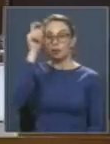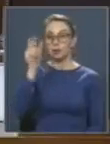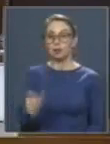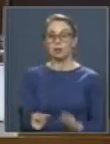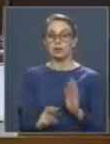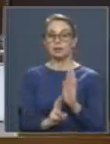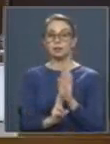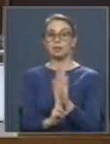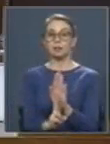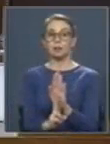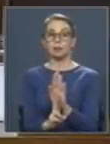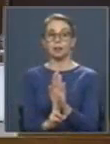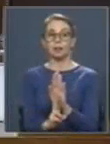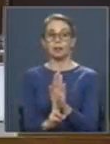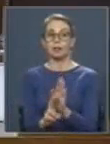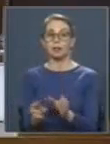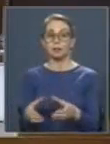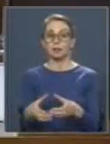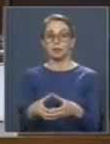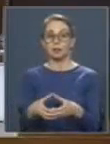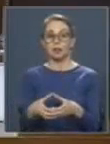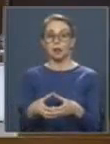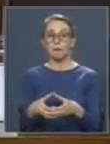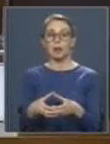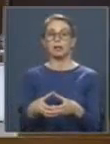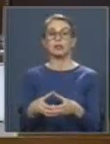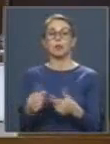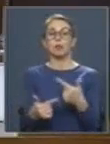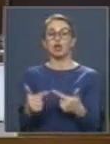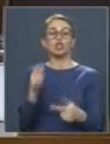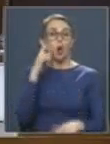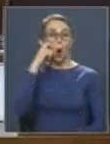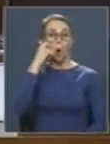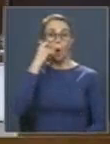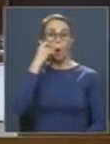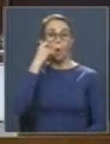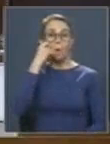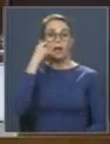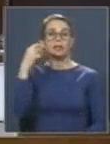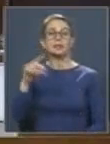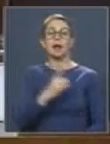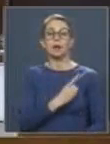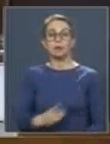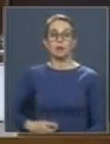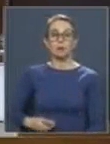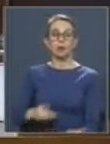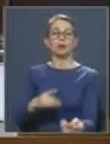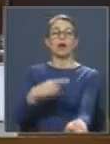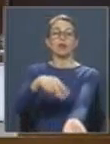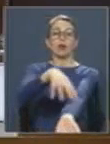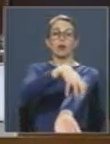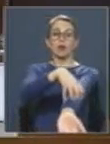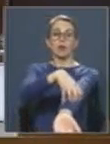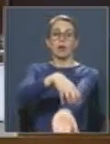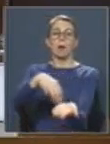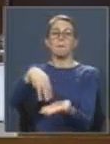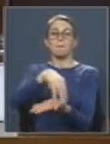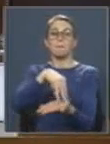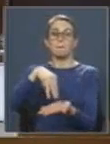del Partido Humanista, diputado de la región del Maule, Florcita Alarcón.